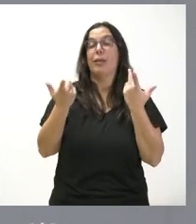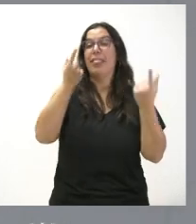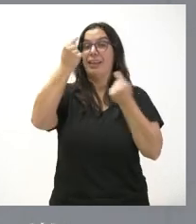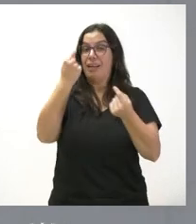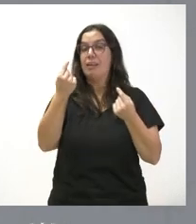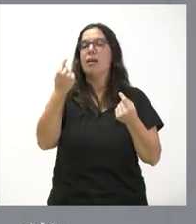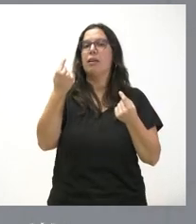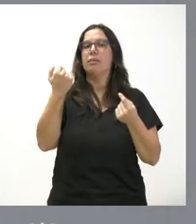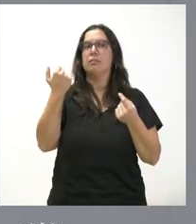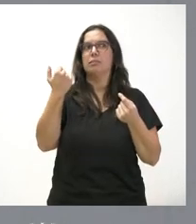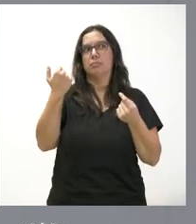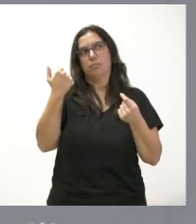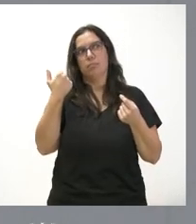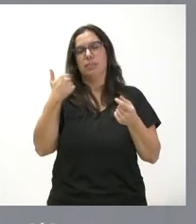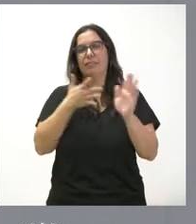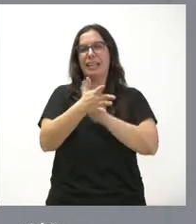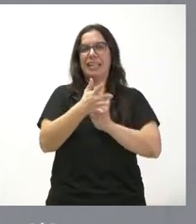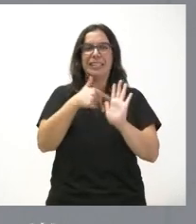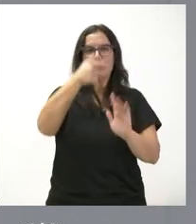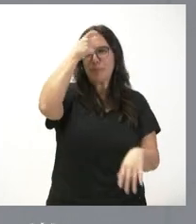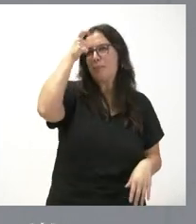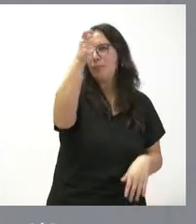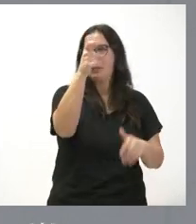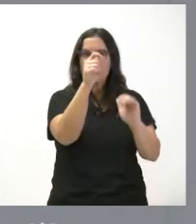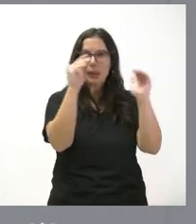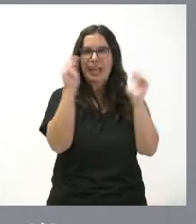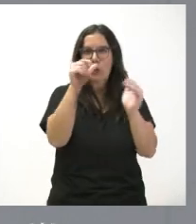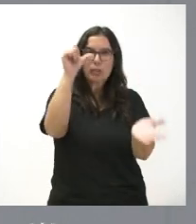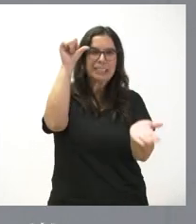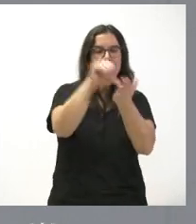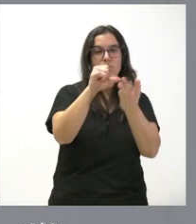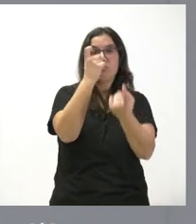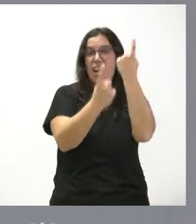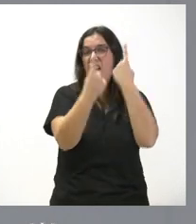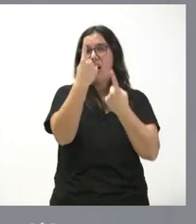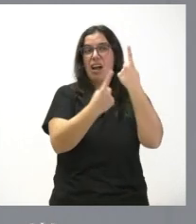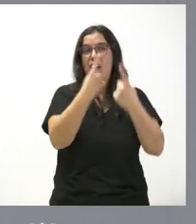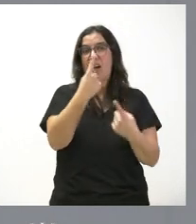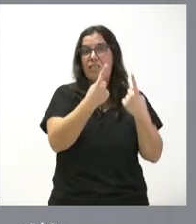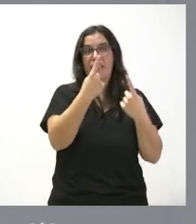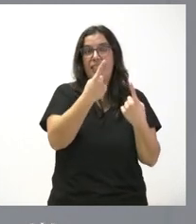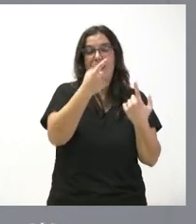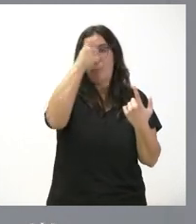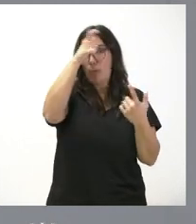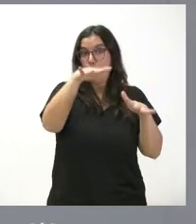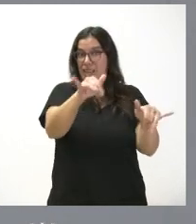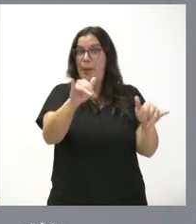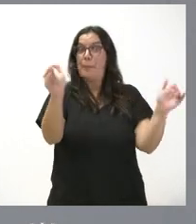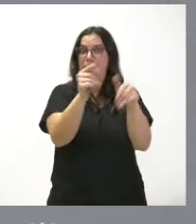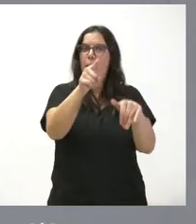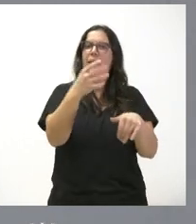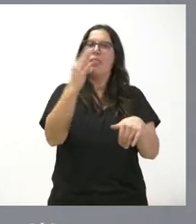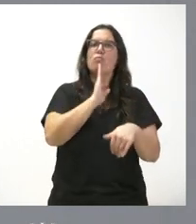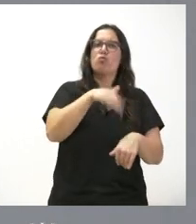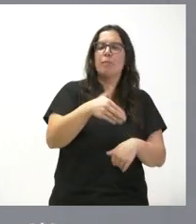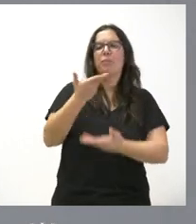alcanzamos, que es fundamentalmente el ámbito muy local, muy del pequeño municipio, a veces ni siquiera son municipios porque son entidades locales menores, nos parece oportuno que se haga contando